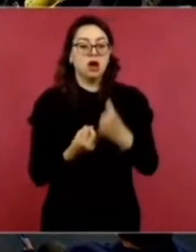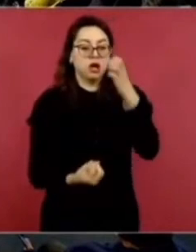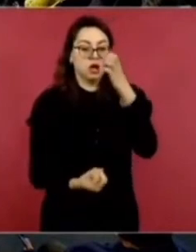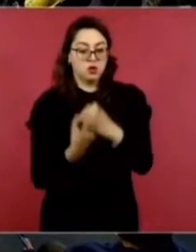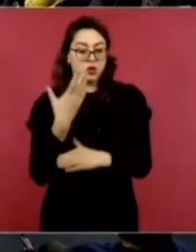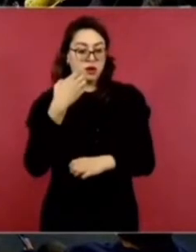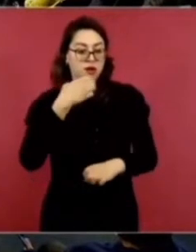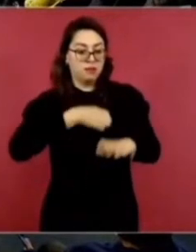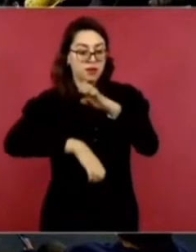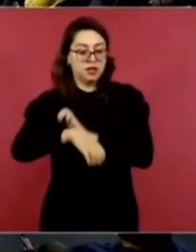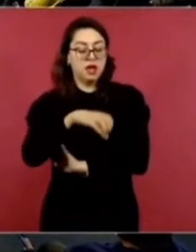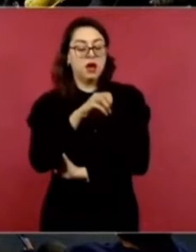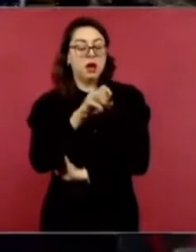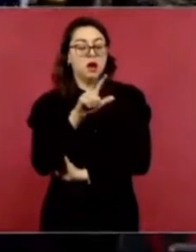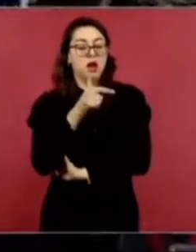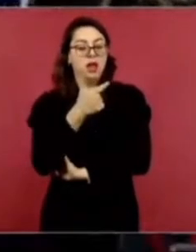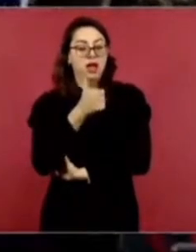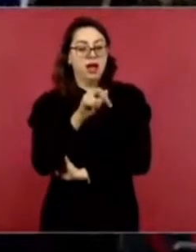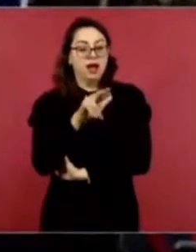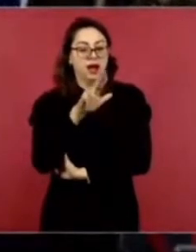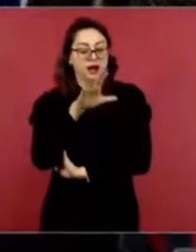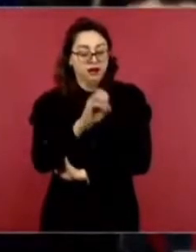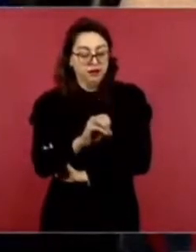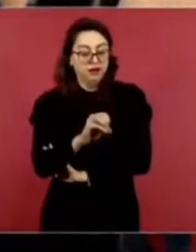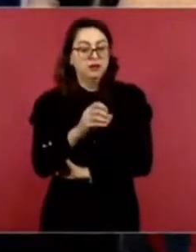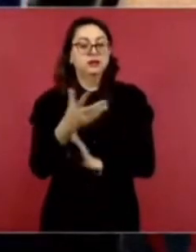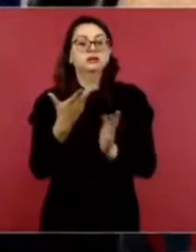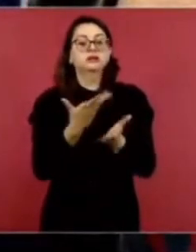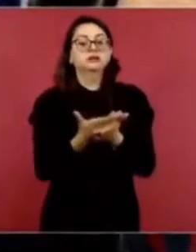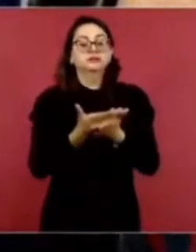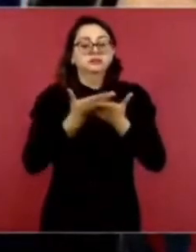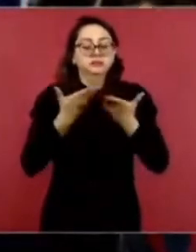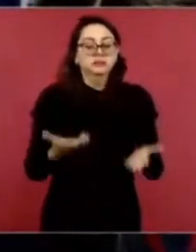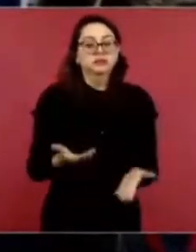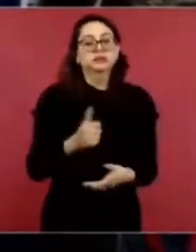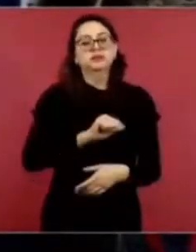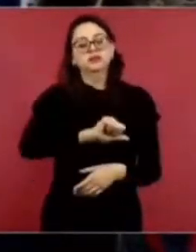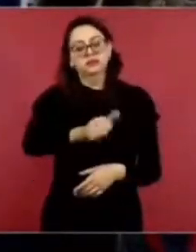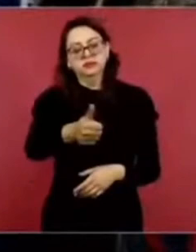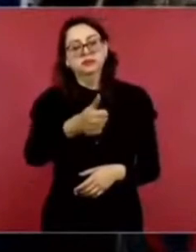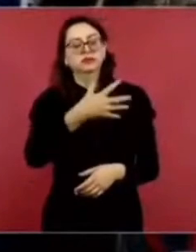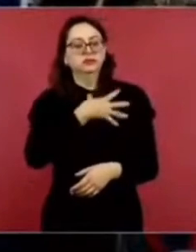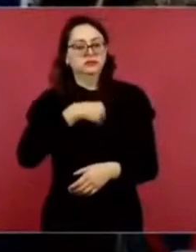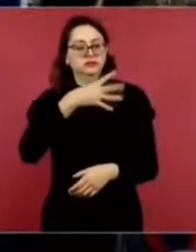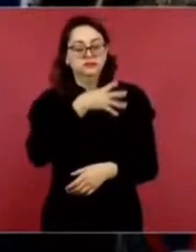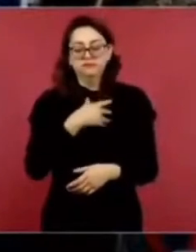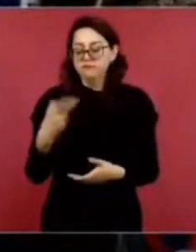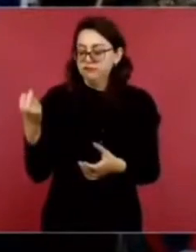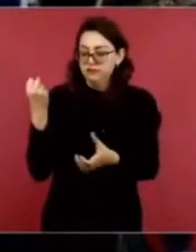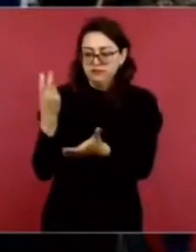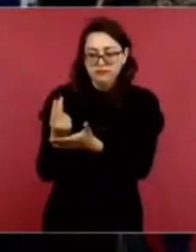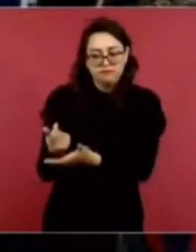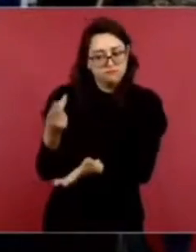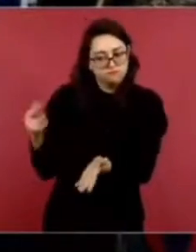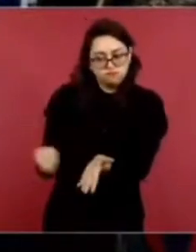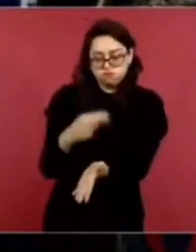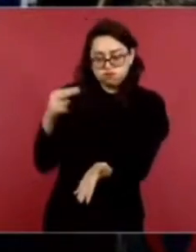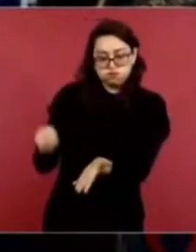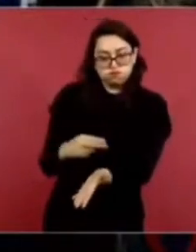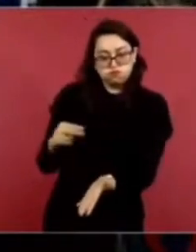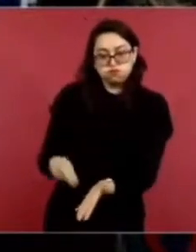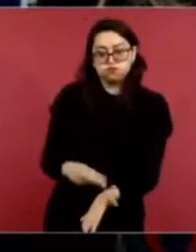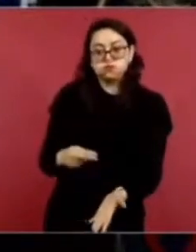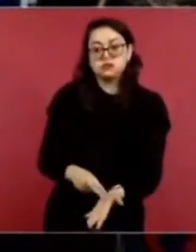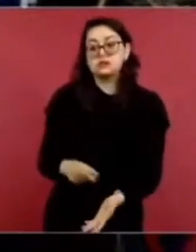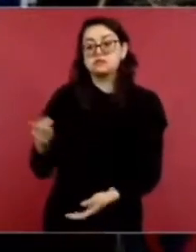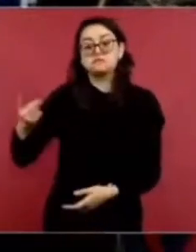Raña en aquel entonces ahora Olegario Vázquez, Aldir, a firmar para que les cedieran pues todos los derechos. Entonces pues